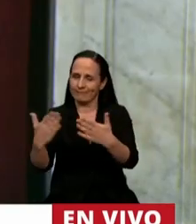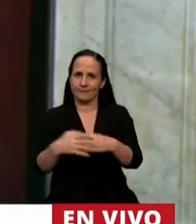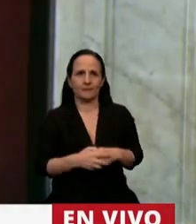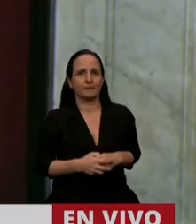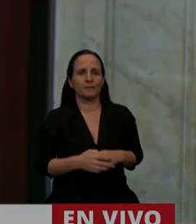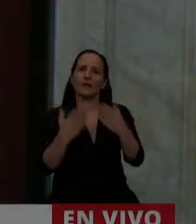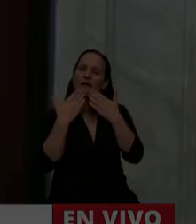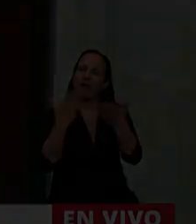Gracias, Diputado.